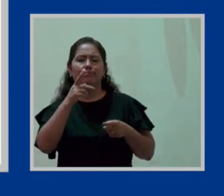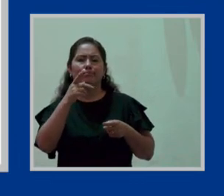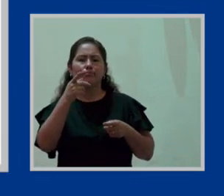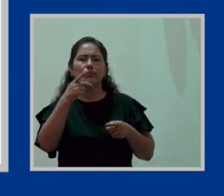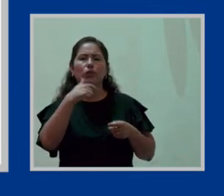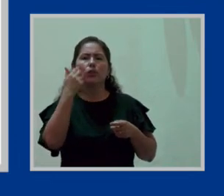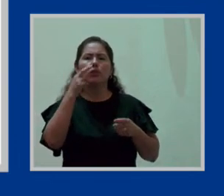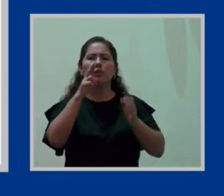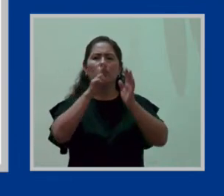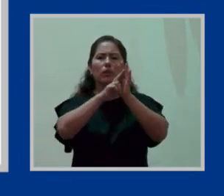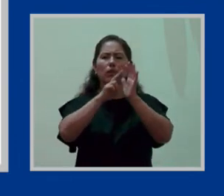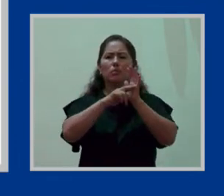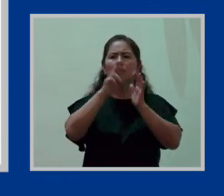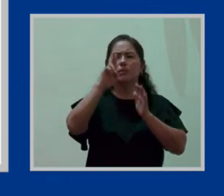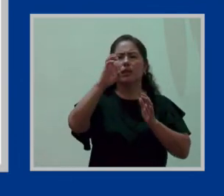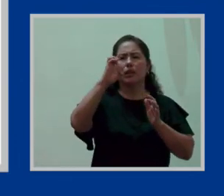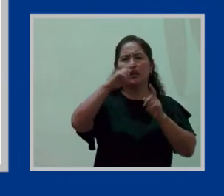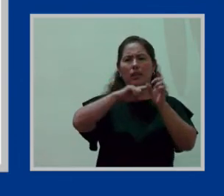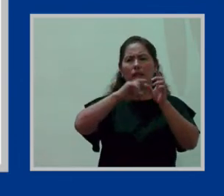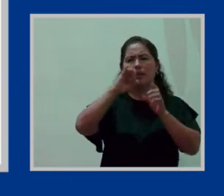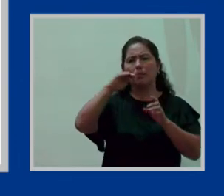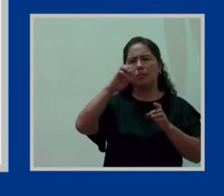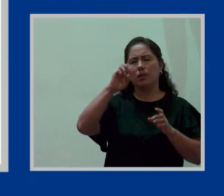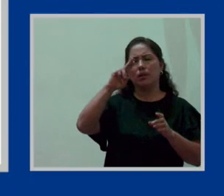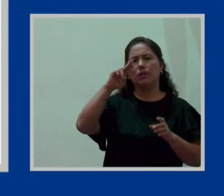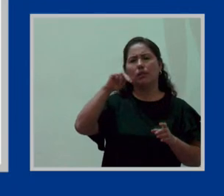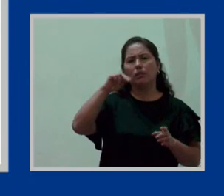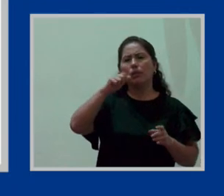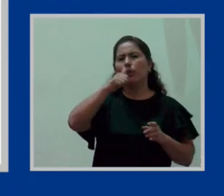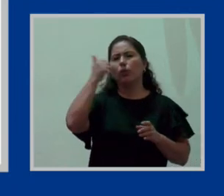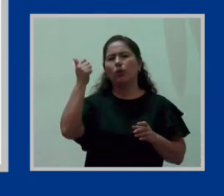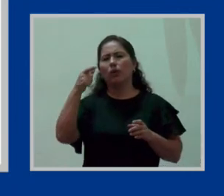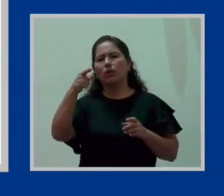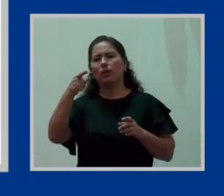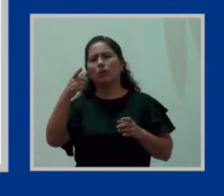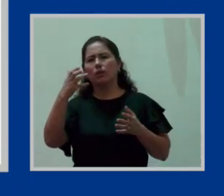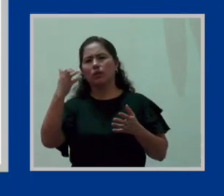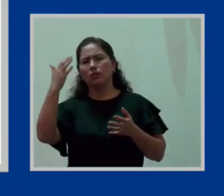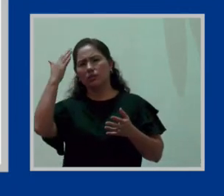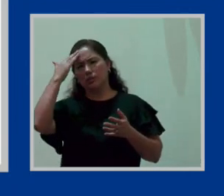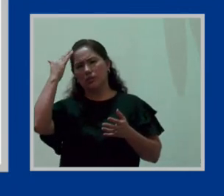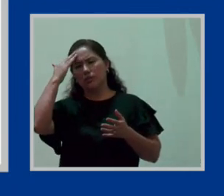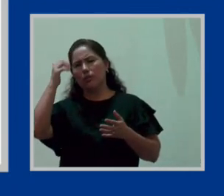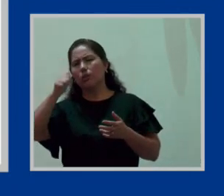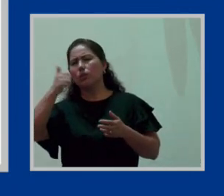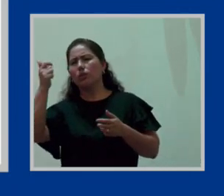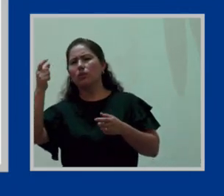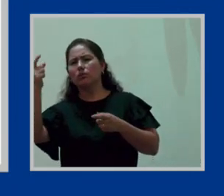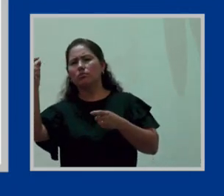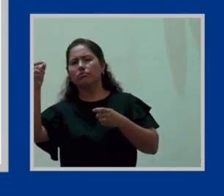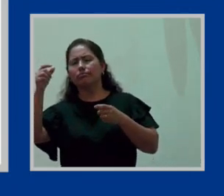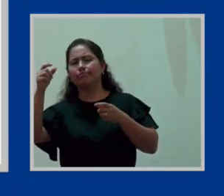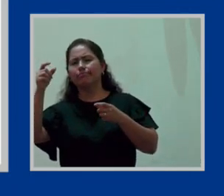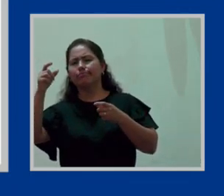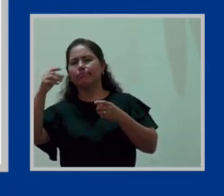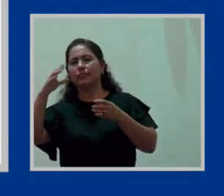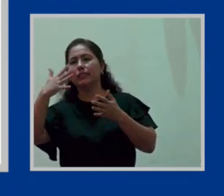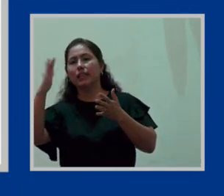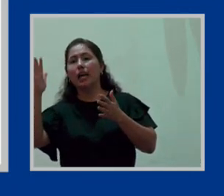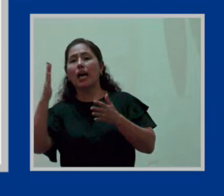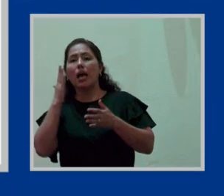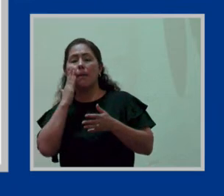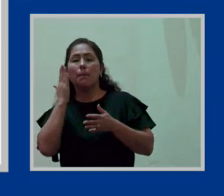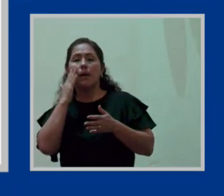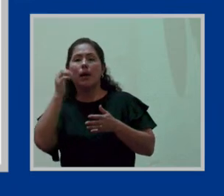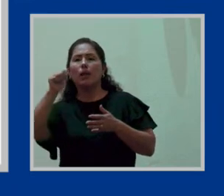regímenes que quería preguntarle los demás regímenes si hay madres en